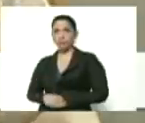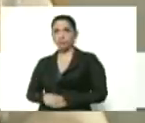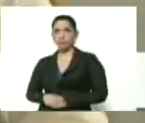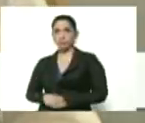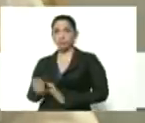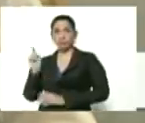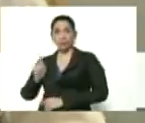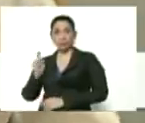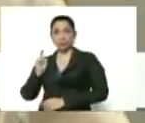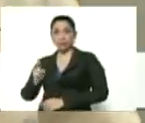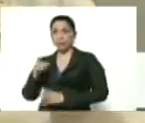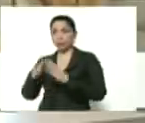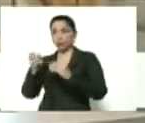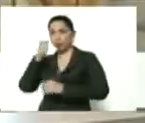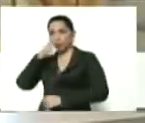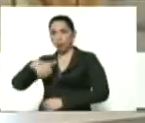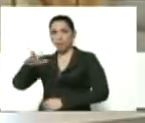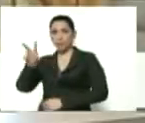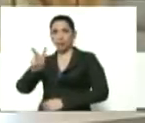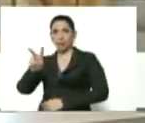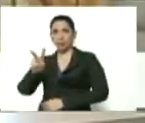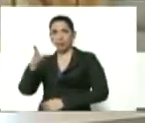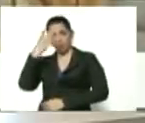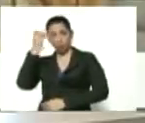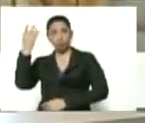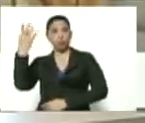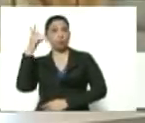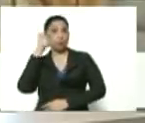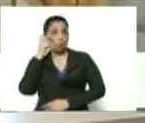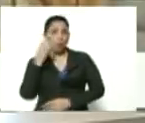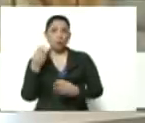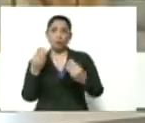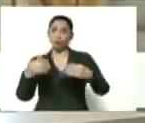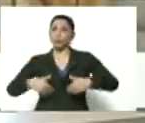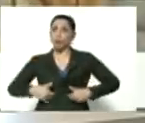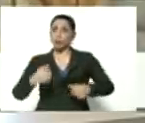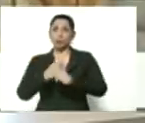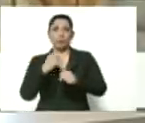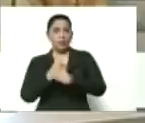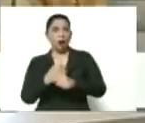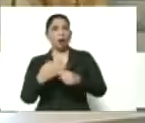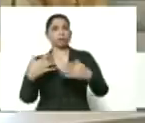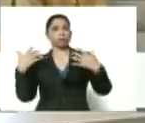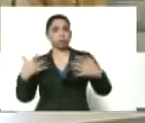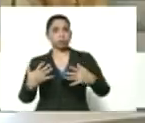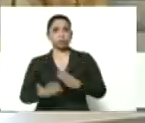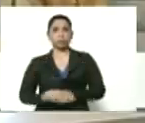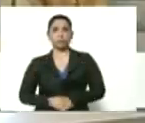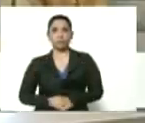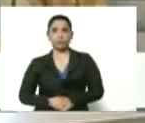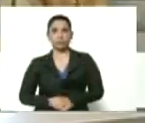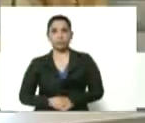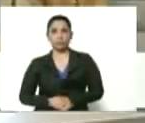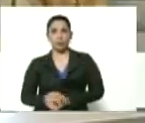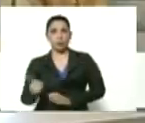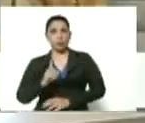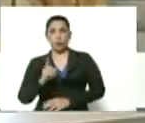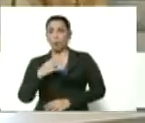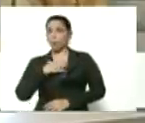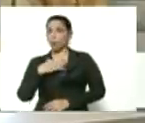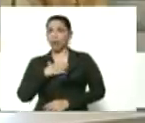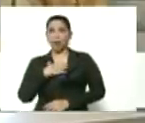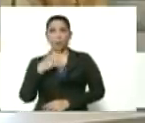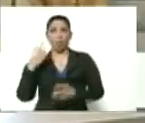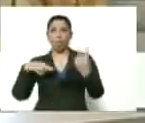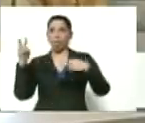requerimos para todo el pueblo venezolano. Dios te oiga y mucho esfuerzo, mucho trabajo. No podemos descuidarlo ni un segundo. Si